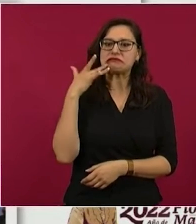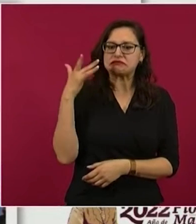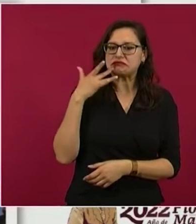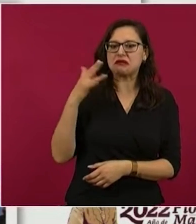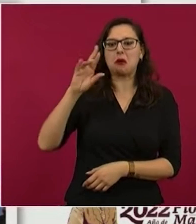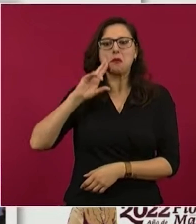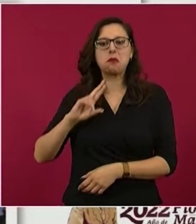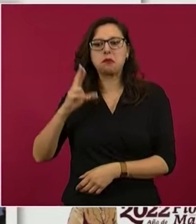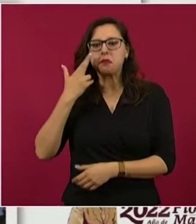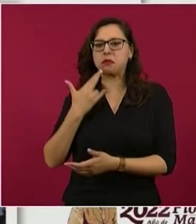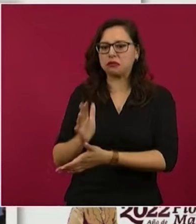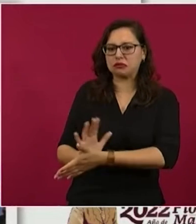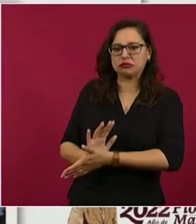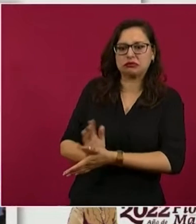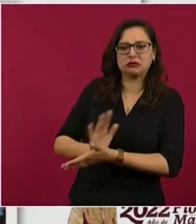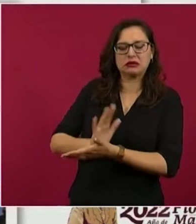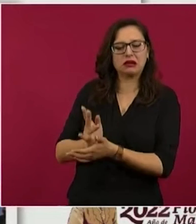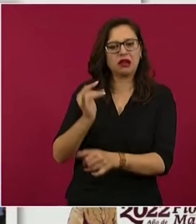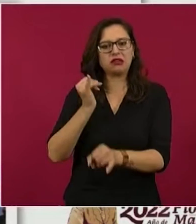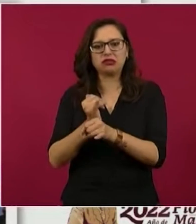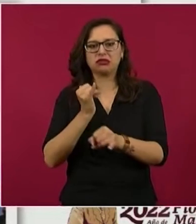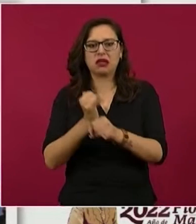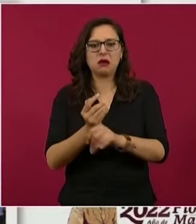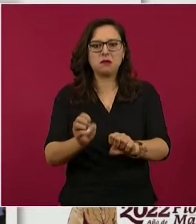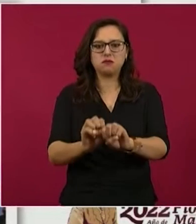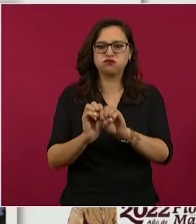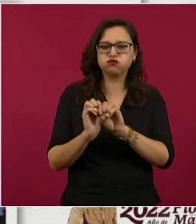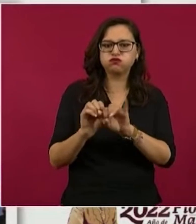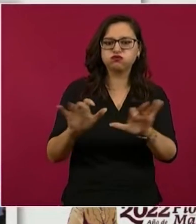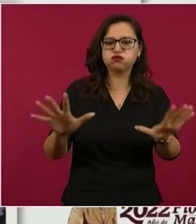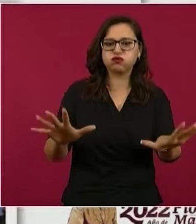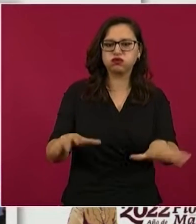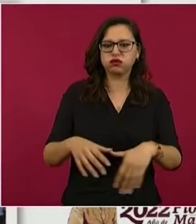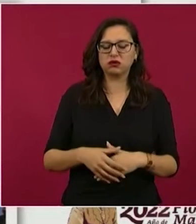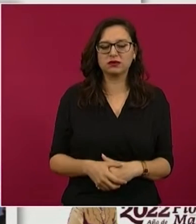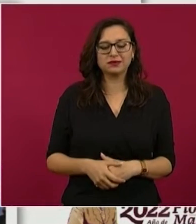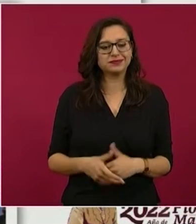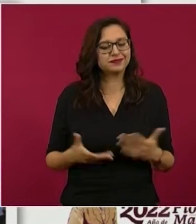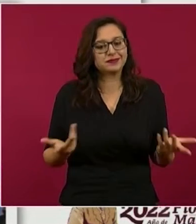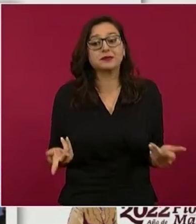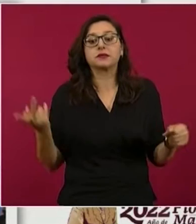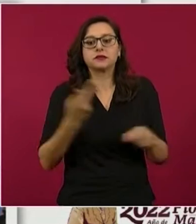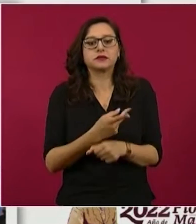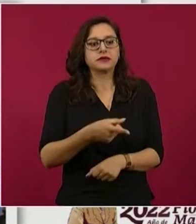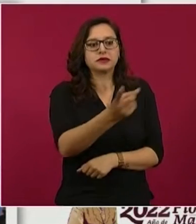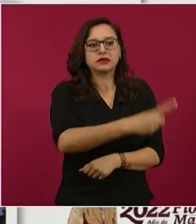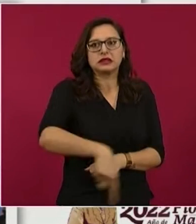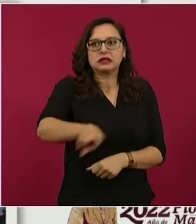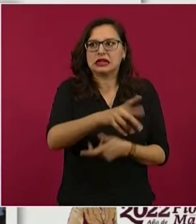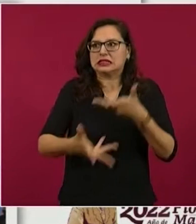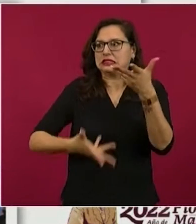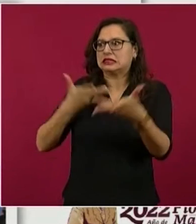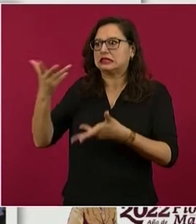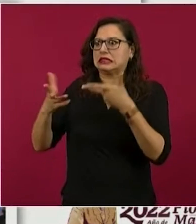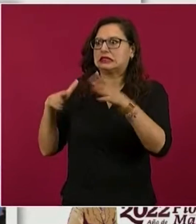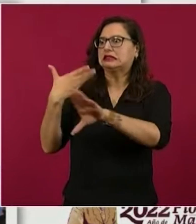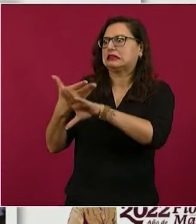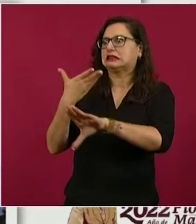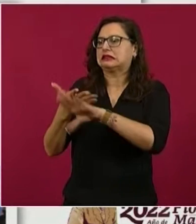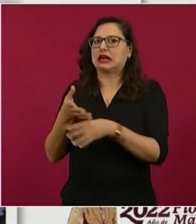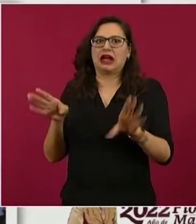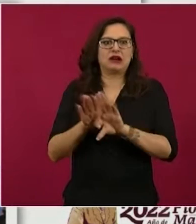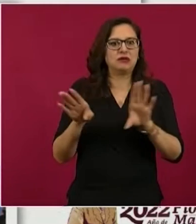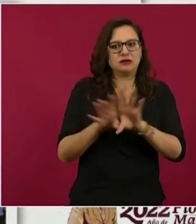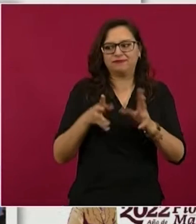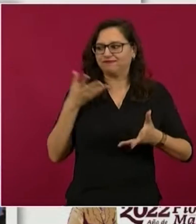lo cual se hizo a tendencia en las redes sociales. Y es que insistimos, a falta de argumentos, cualquier cosa es buena para la oposición